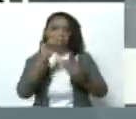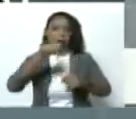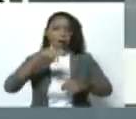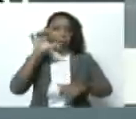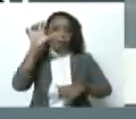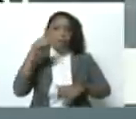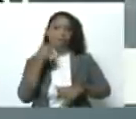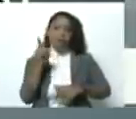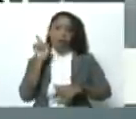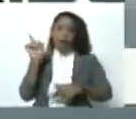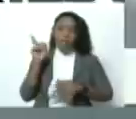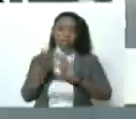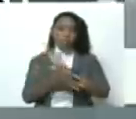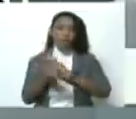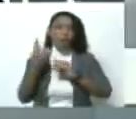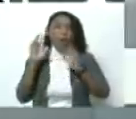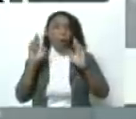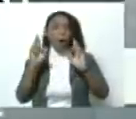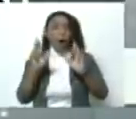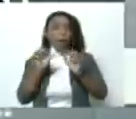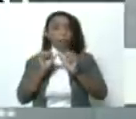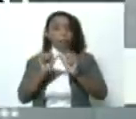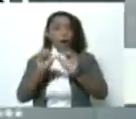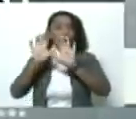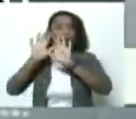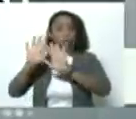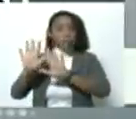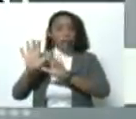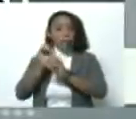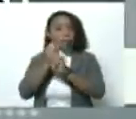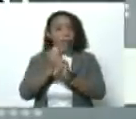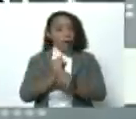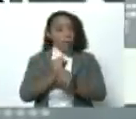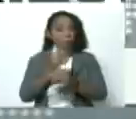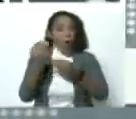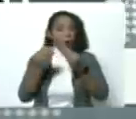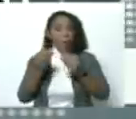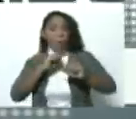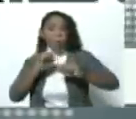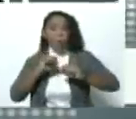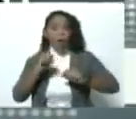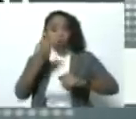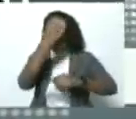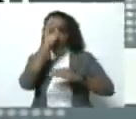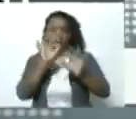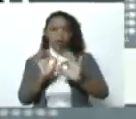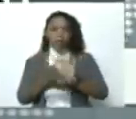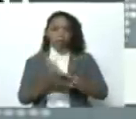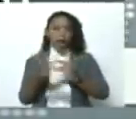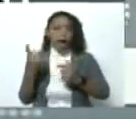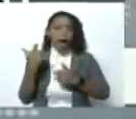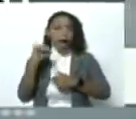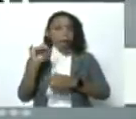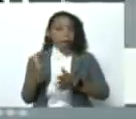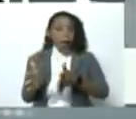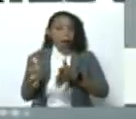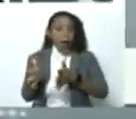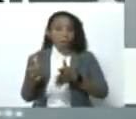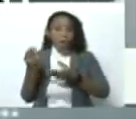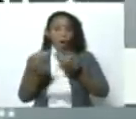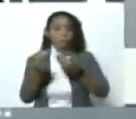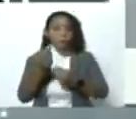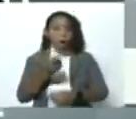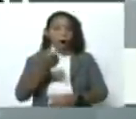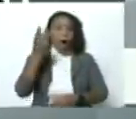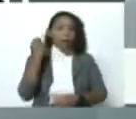dicho esto. Ojalá se mantengan así. Bueno, esperaremos a ver sus reacciones. Pero sin duda alguna, creo que hoy sale ganando con estas declaraciones, como las de